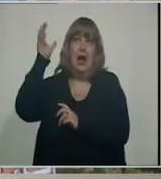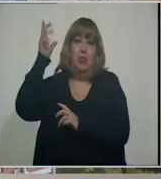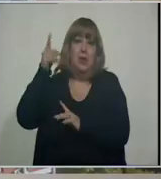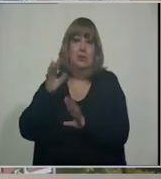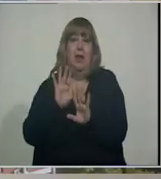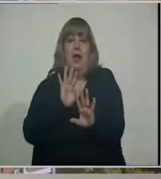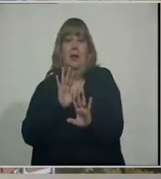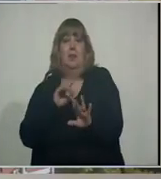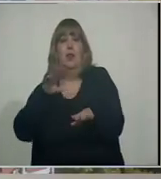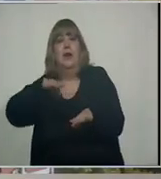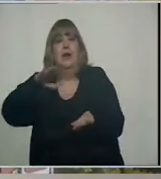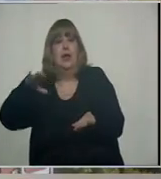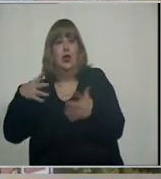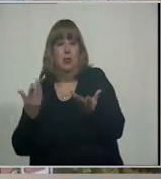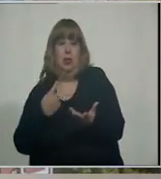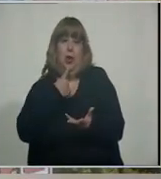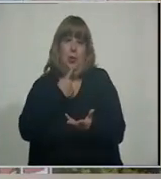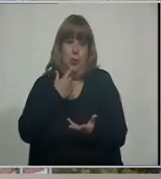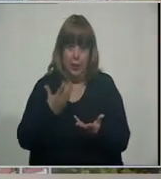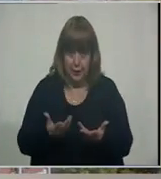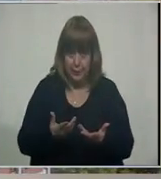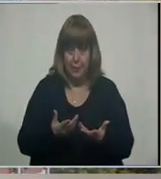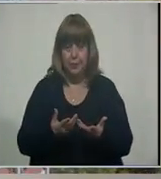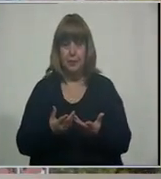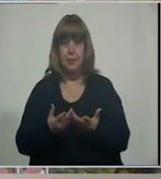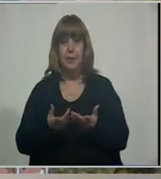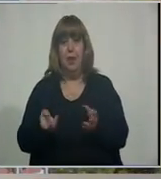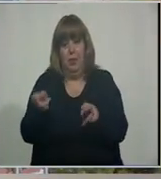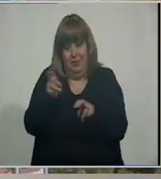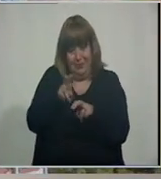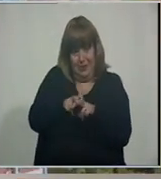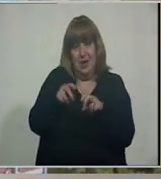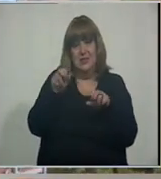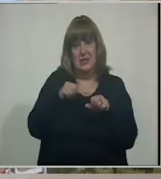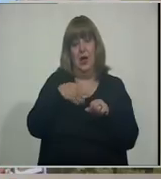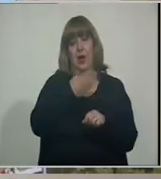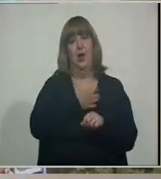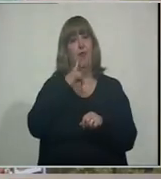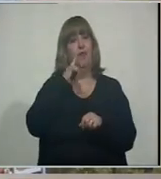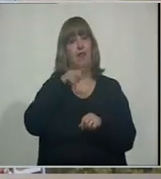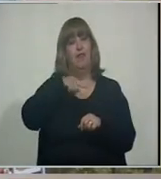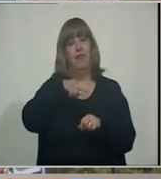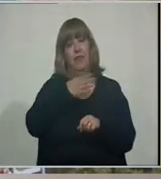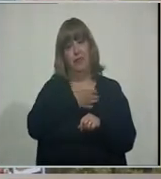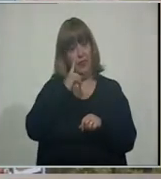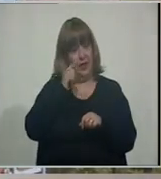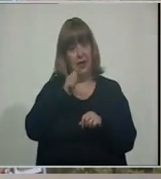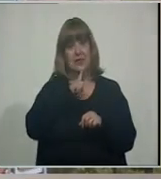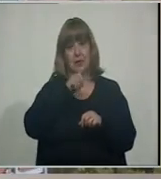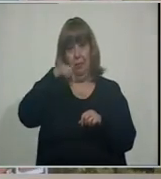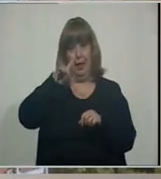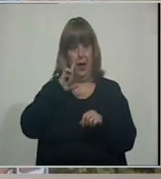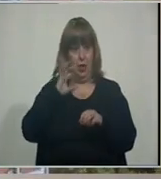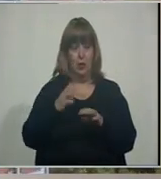precaución Por los pequeñitos Que están En el En el Fiat Palio Que veíamos a continuación Y bueno Nos quedaron que nos retiramos Estaba muy